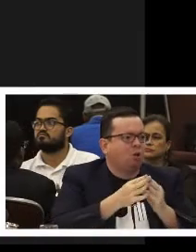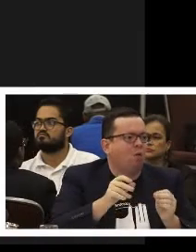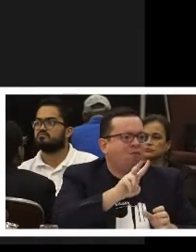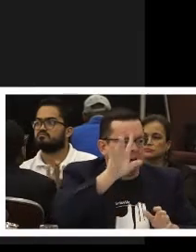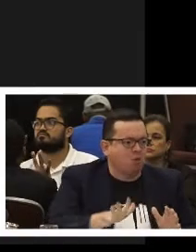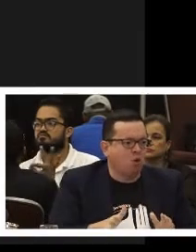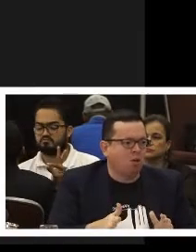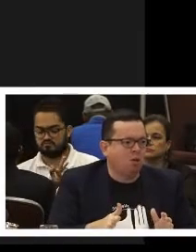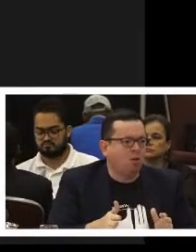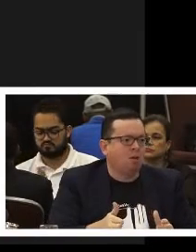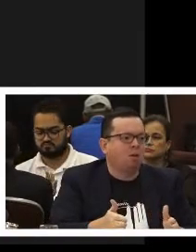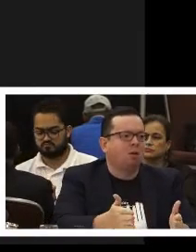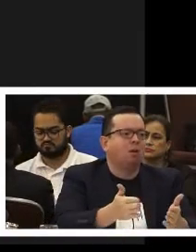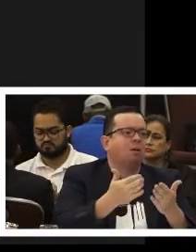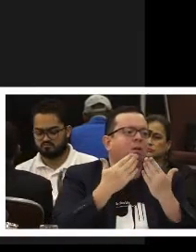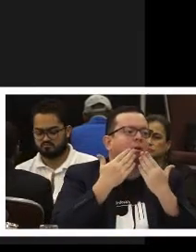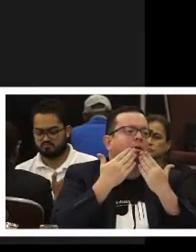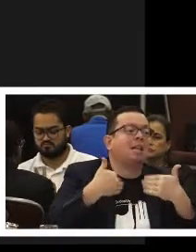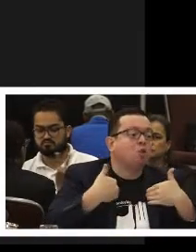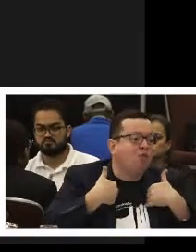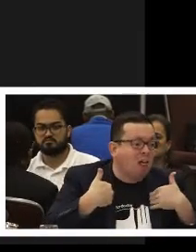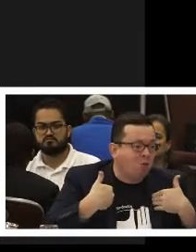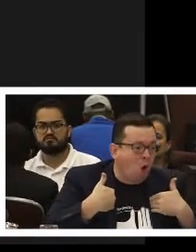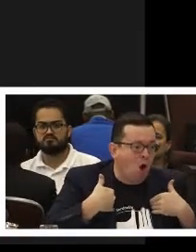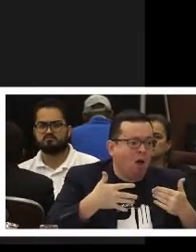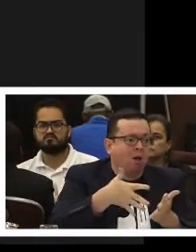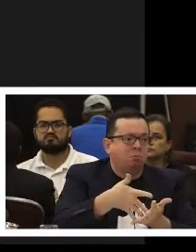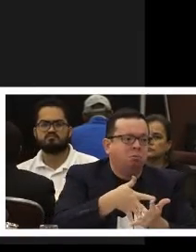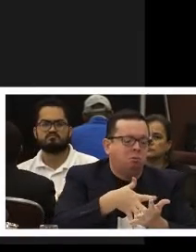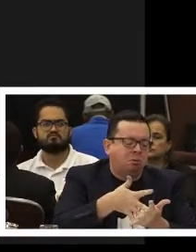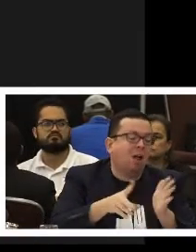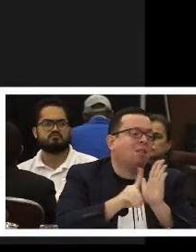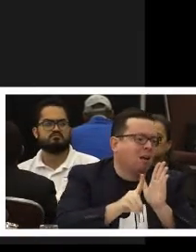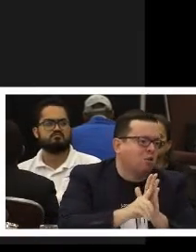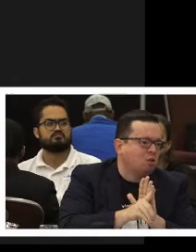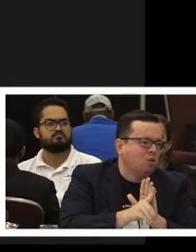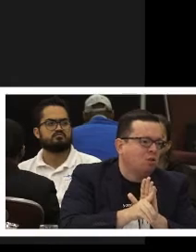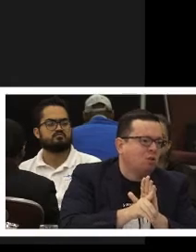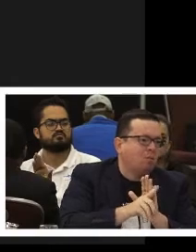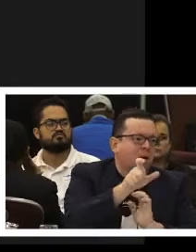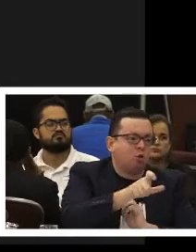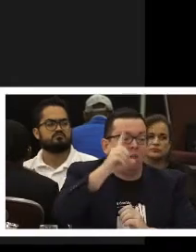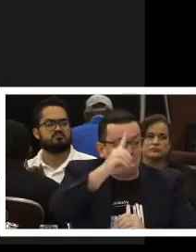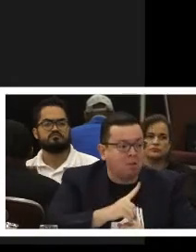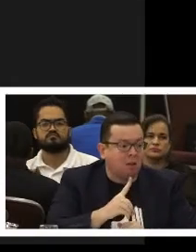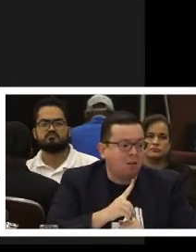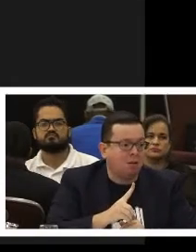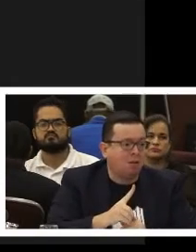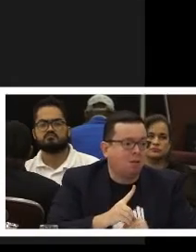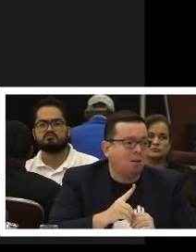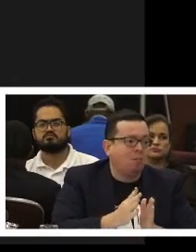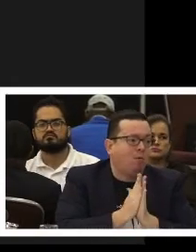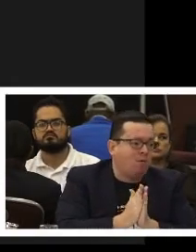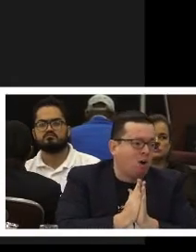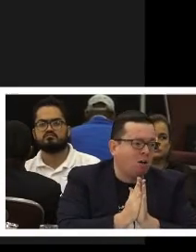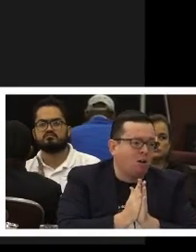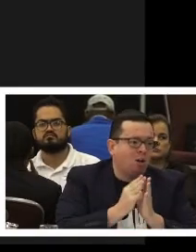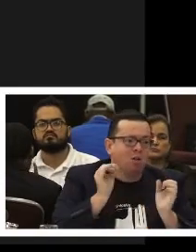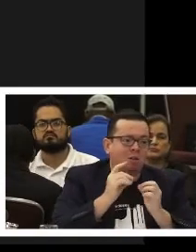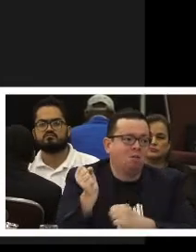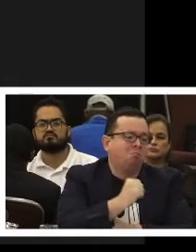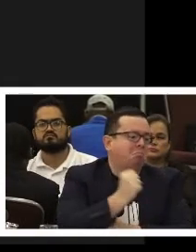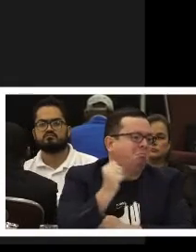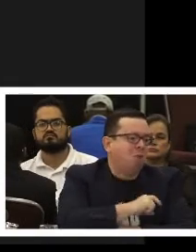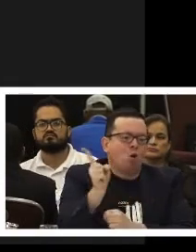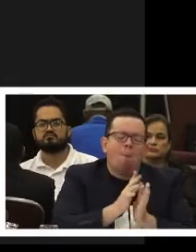pueblo venezolano. Si el pueblo venezolano está sufriendo, imagínense cuán vulnerables somos nosotros como personas con discapacidad. Por favor, no se hagan de la